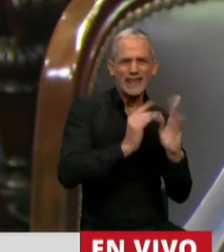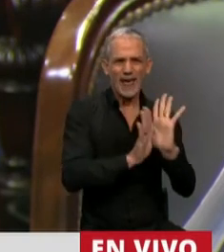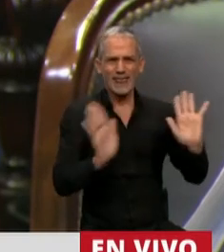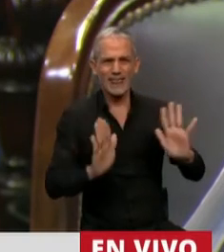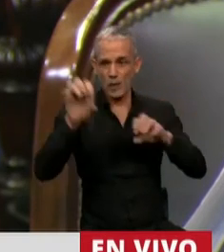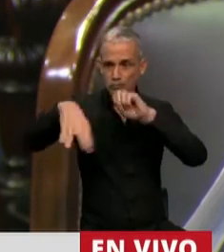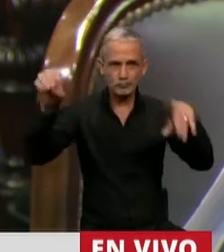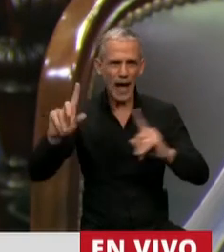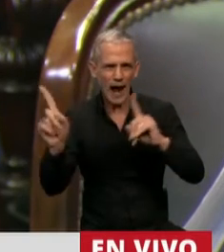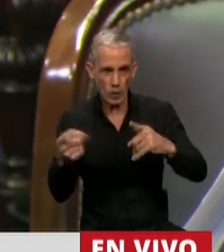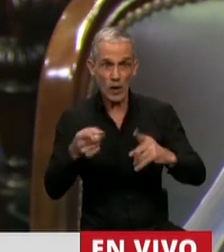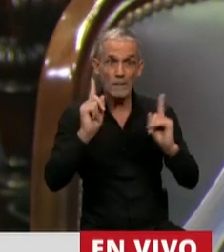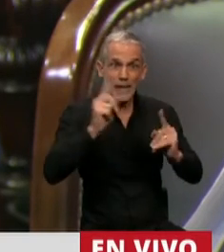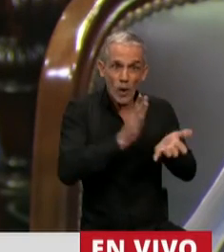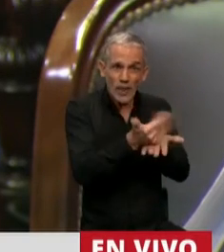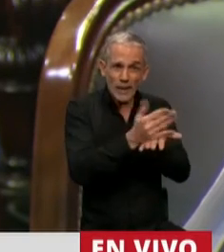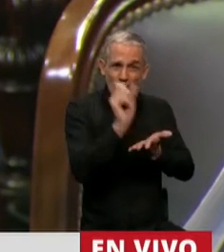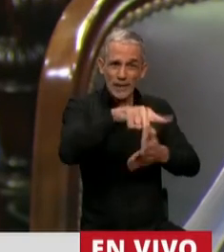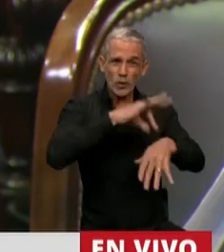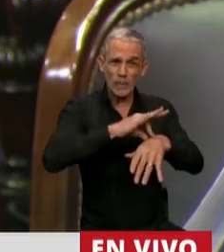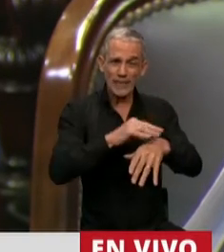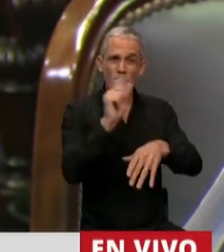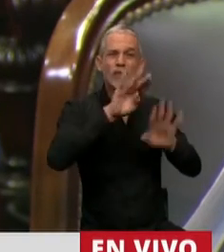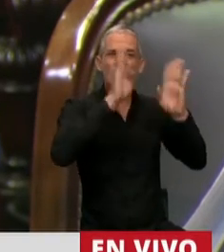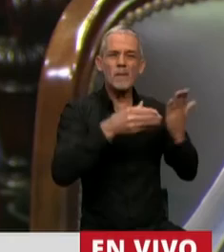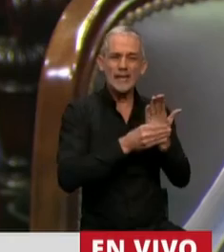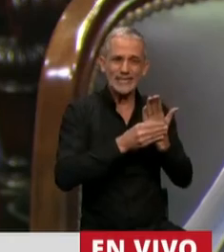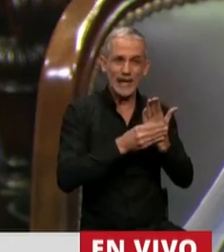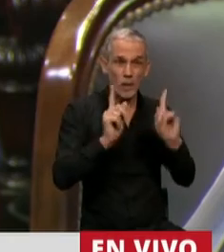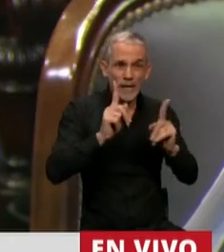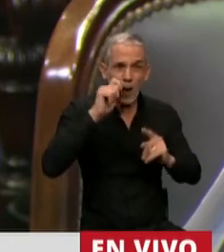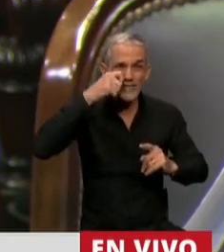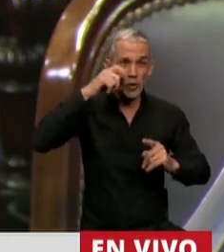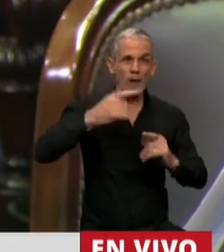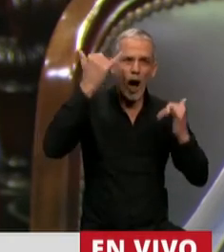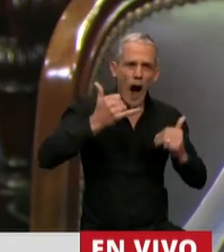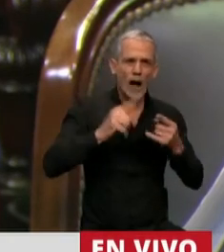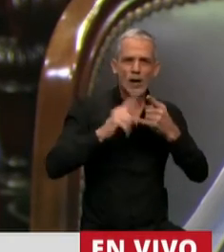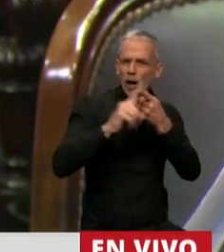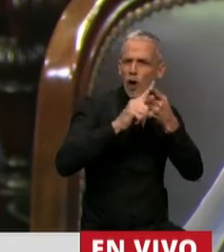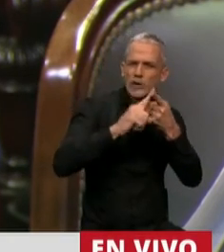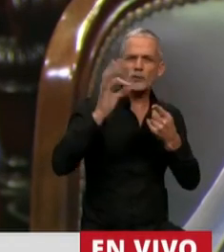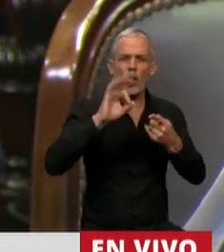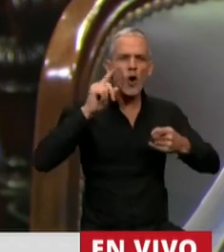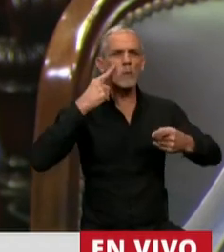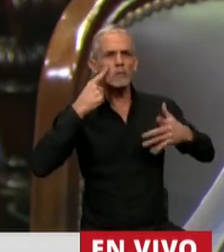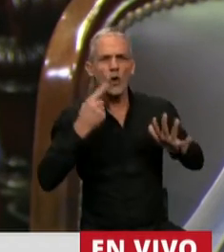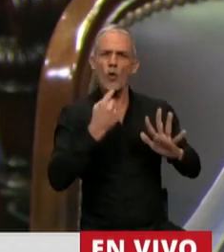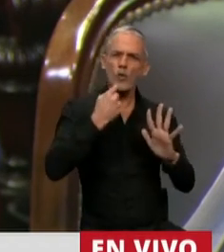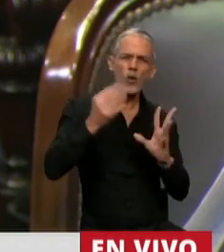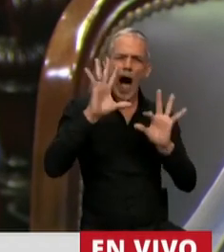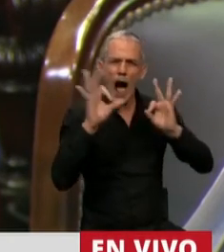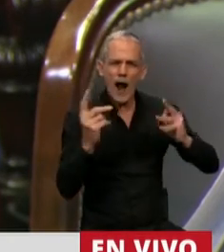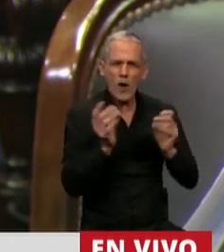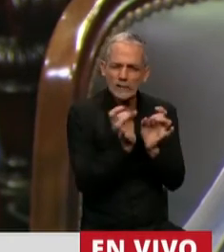Ese mismo departamento médico que va y no se sopa cuando hay contactos estrechos o cuando hay situaciones de